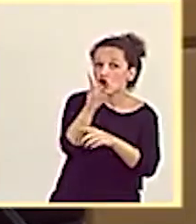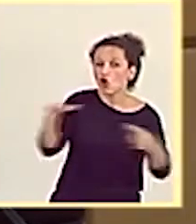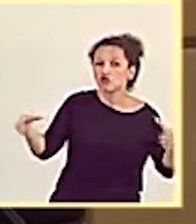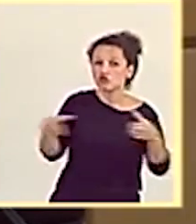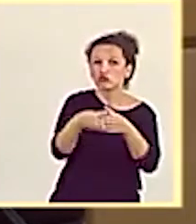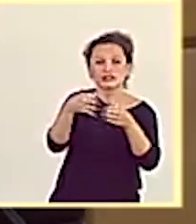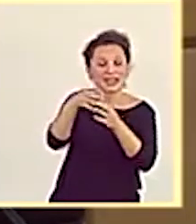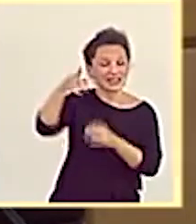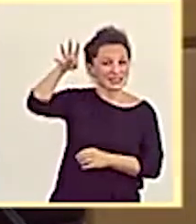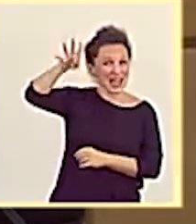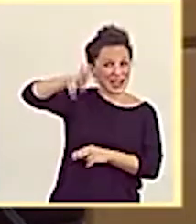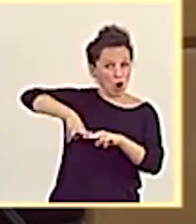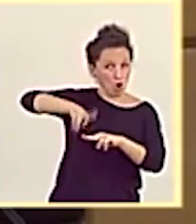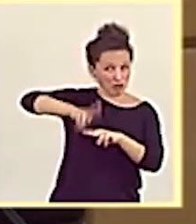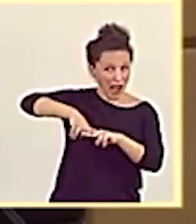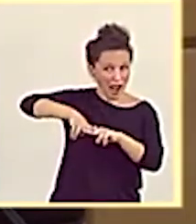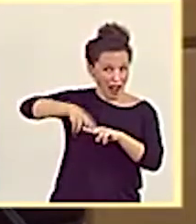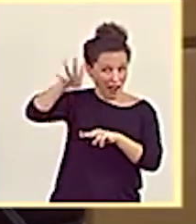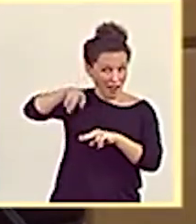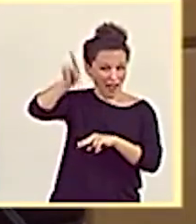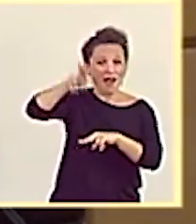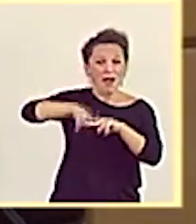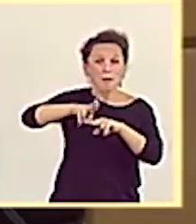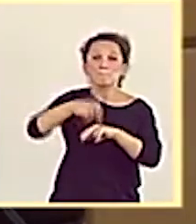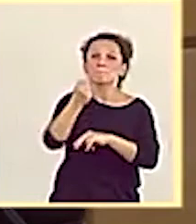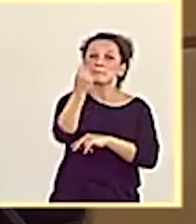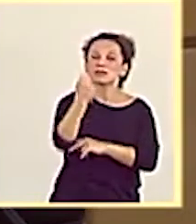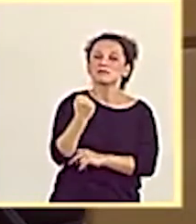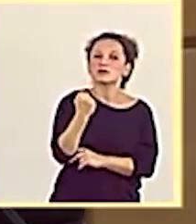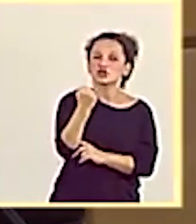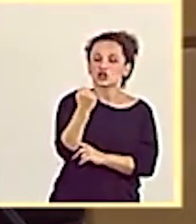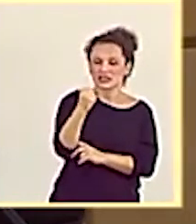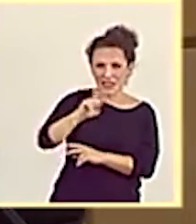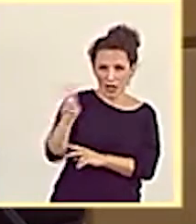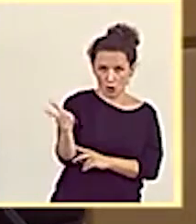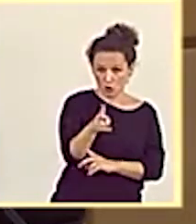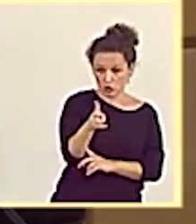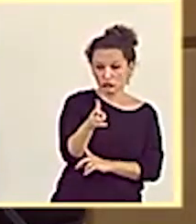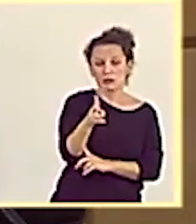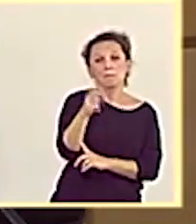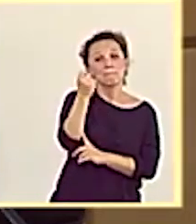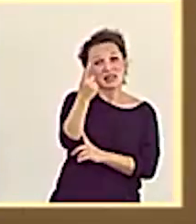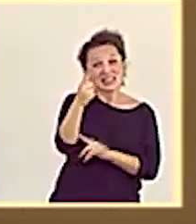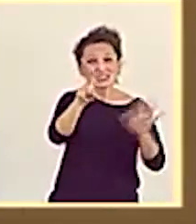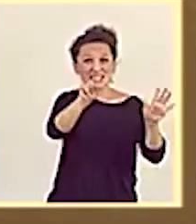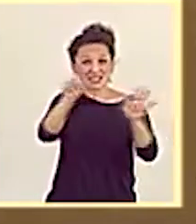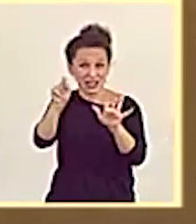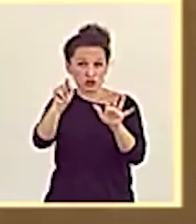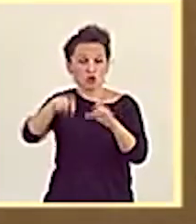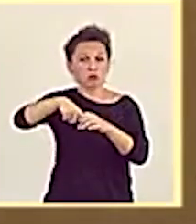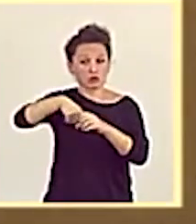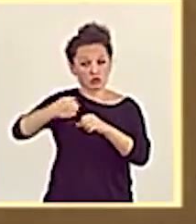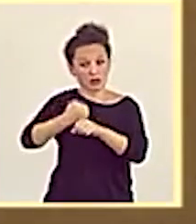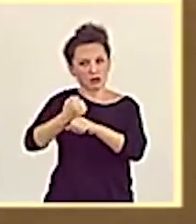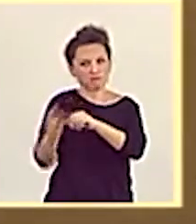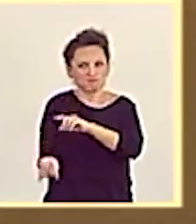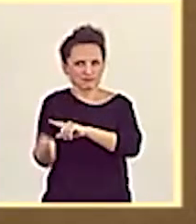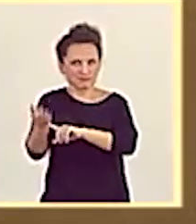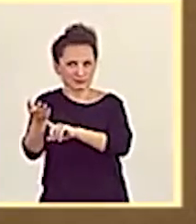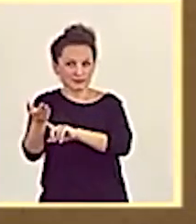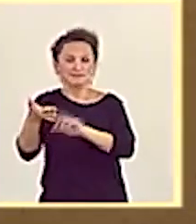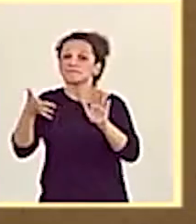Tarragona del orden de 1.000 millones de euros y la creación de 1.600 puestos de trabajo. Por lo tanto,